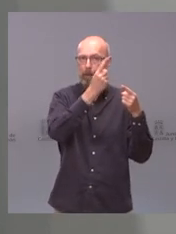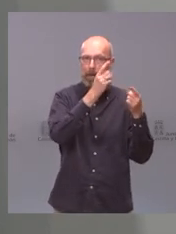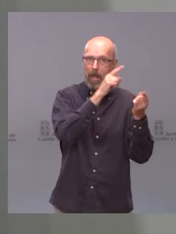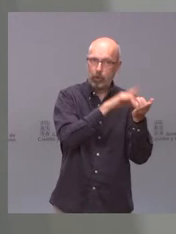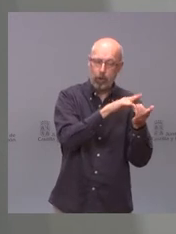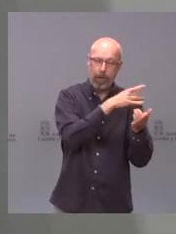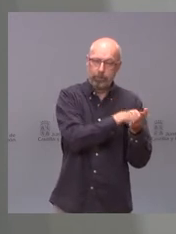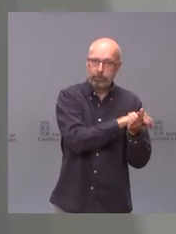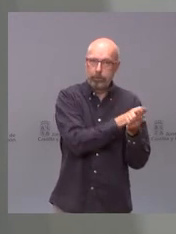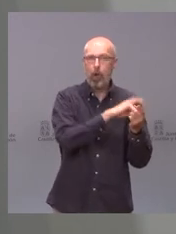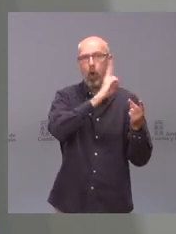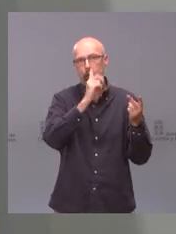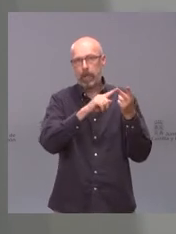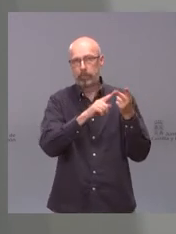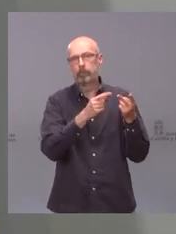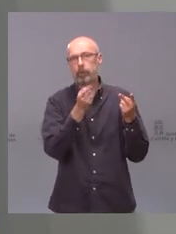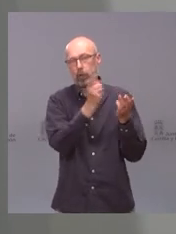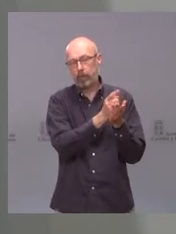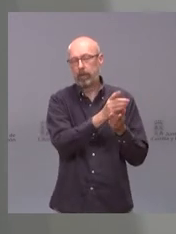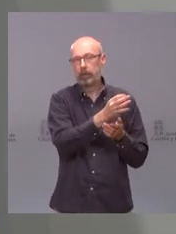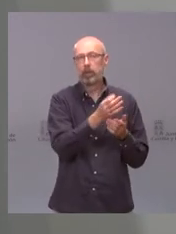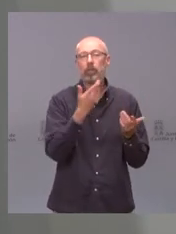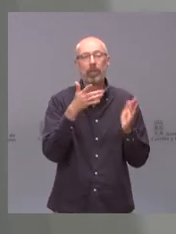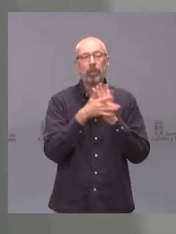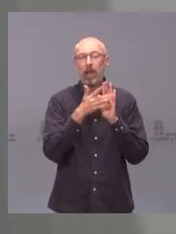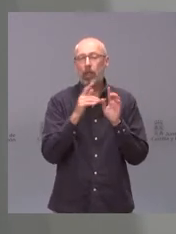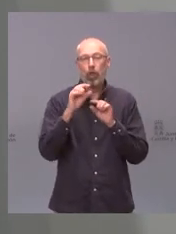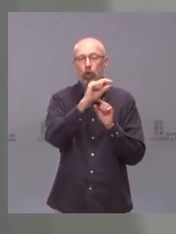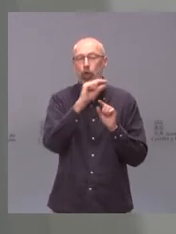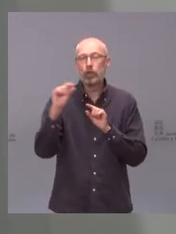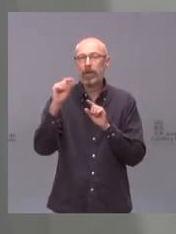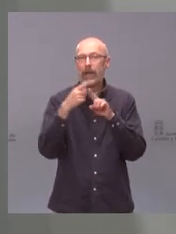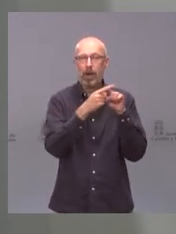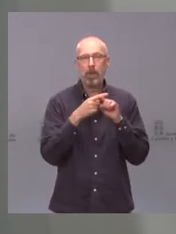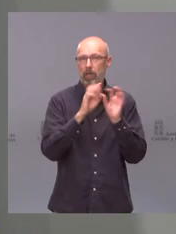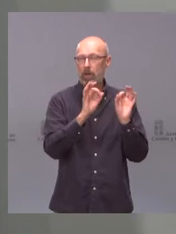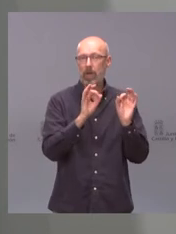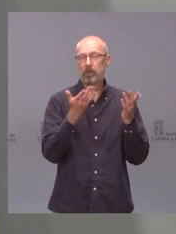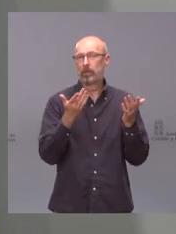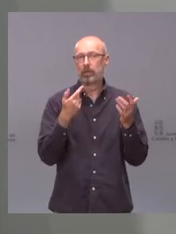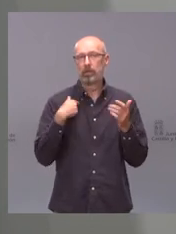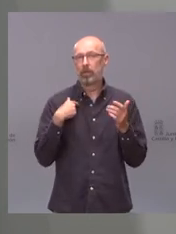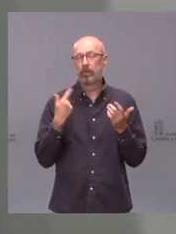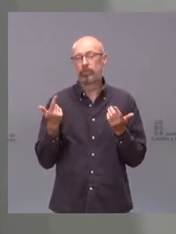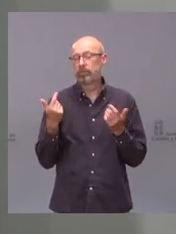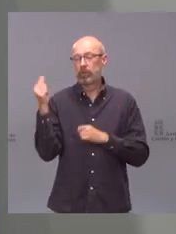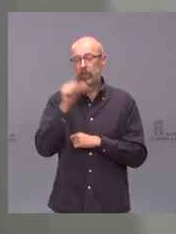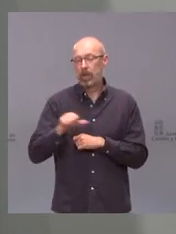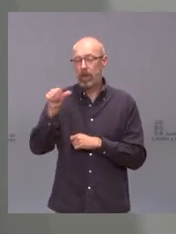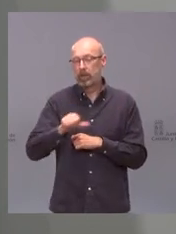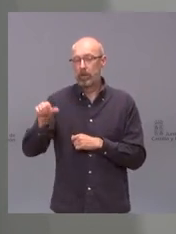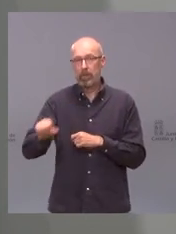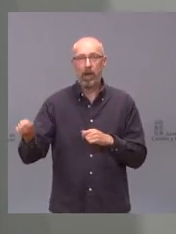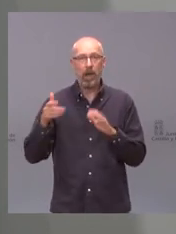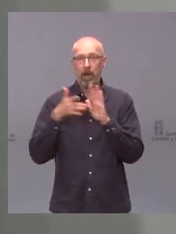porque nos ha llegado más tarde y esa es un poco la explicación y yo me temo que vamos a estar así todas las semanas porque somos nueve provincias